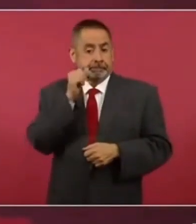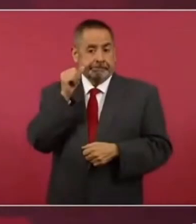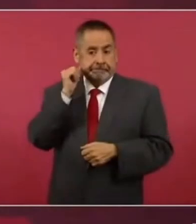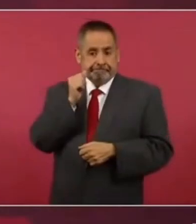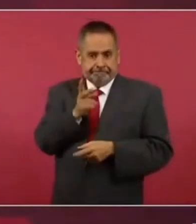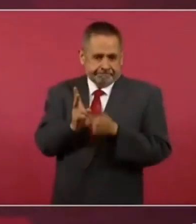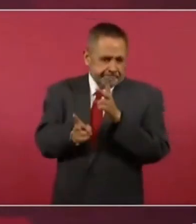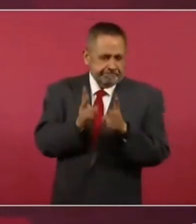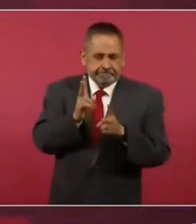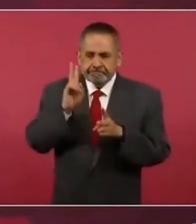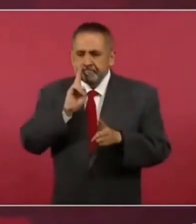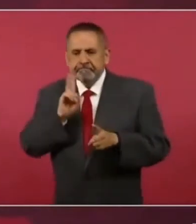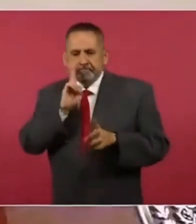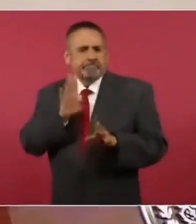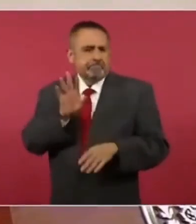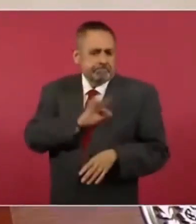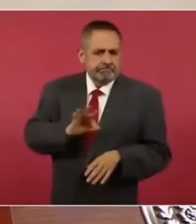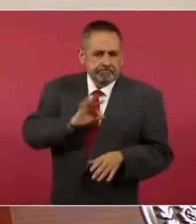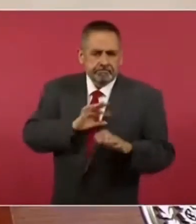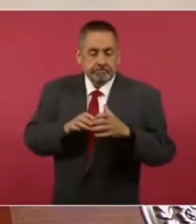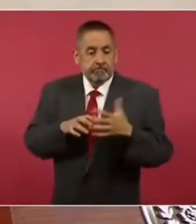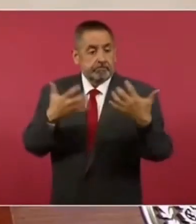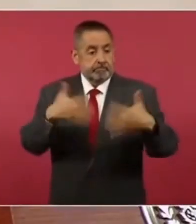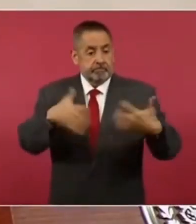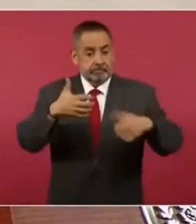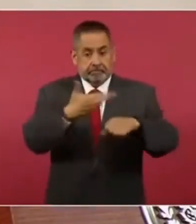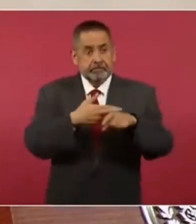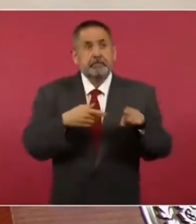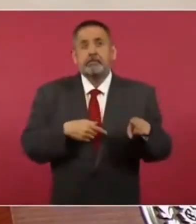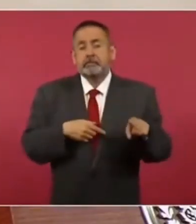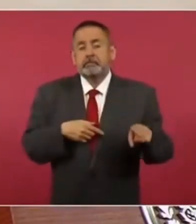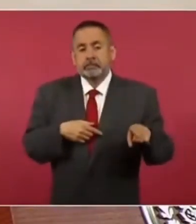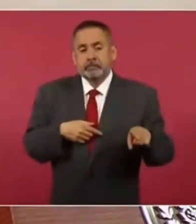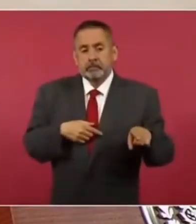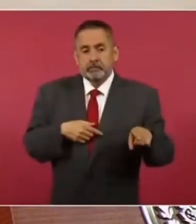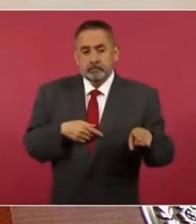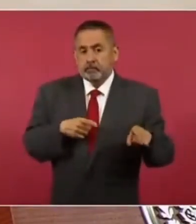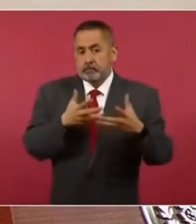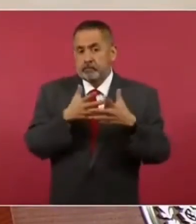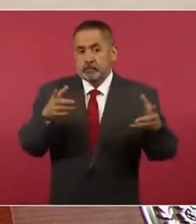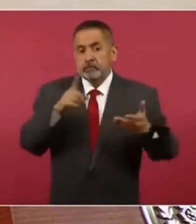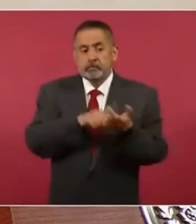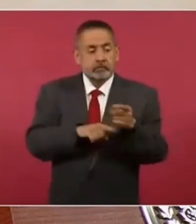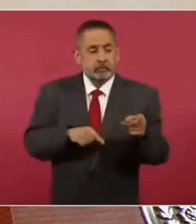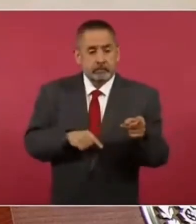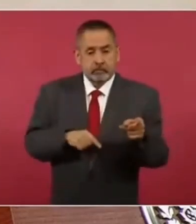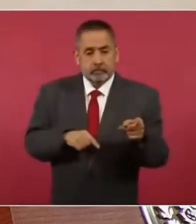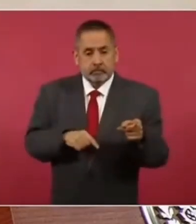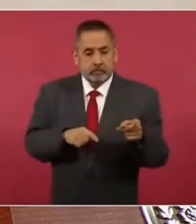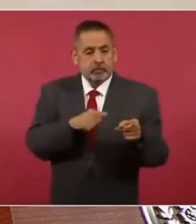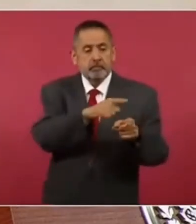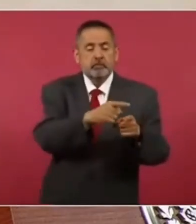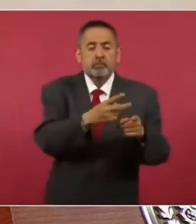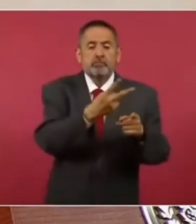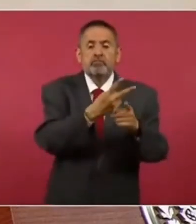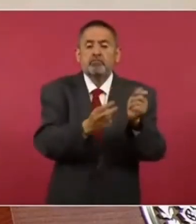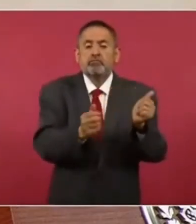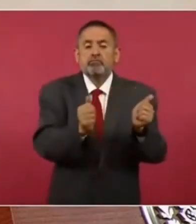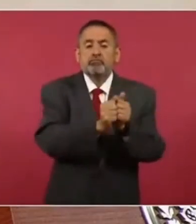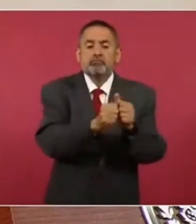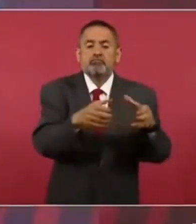Esta empresa ferroviaria es muy grande porque se acaba de fusionar.